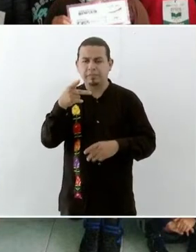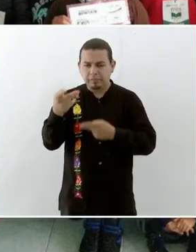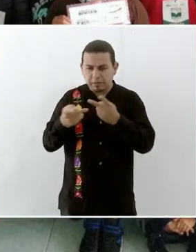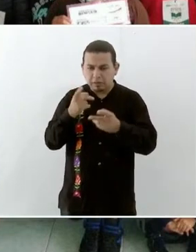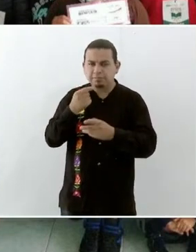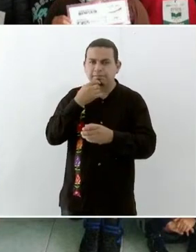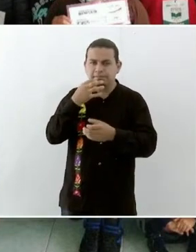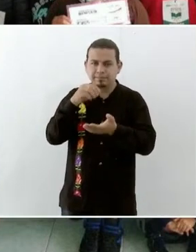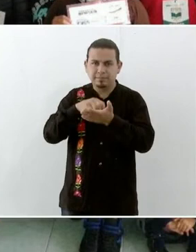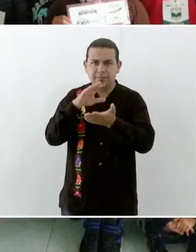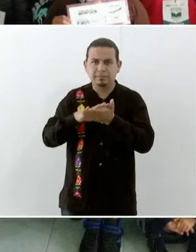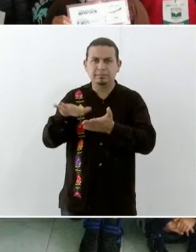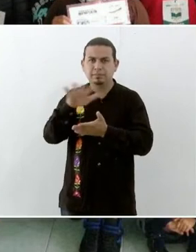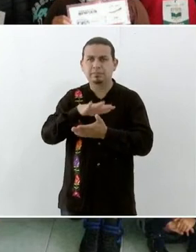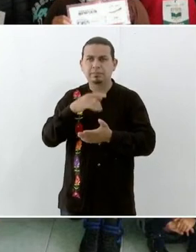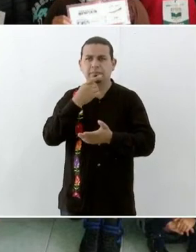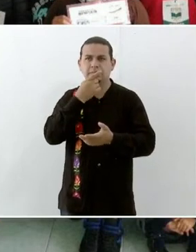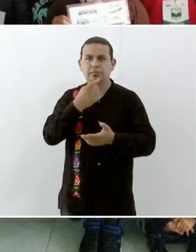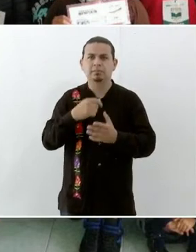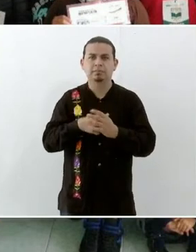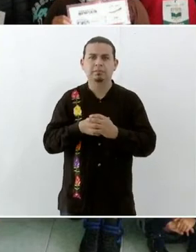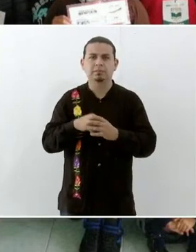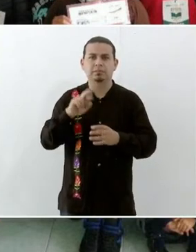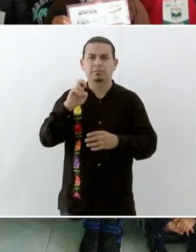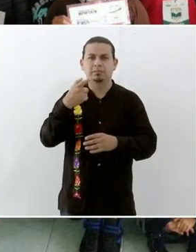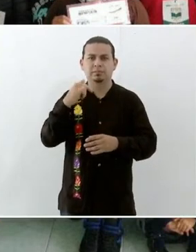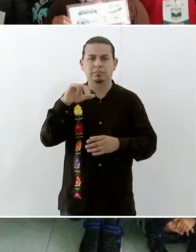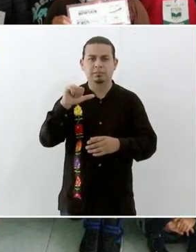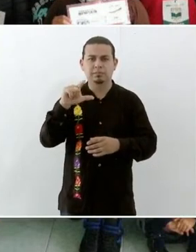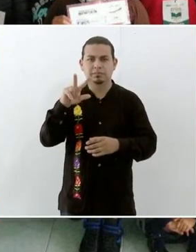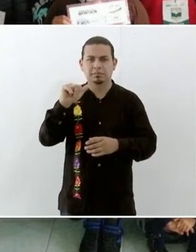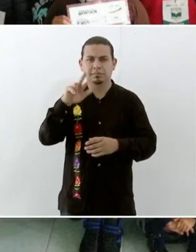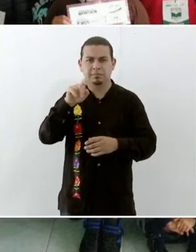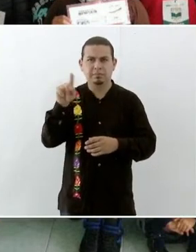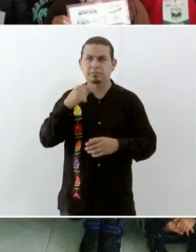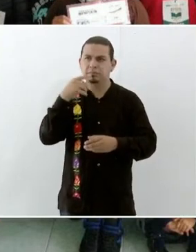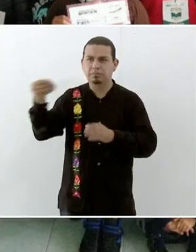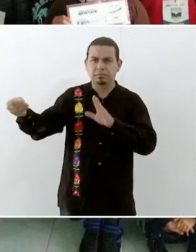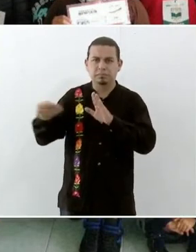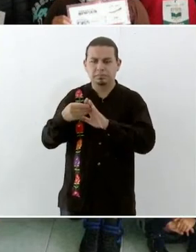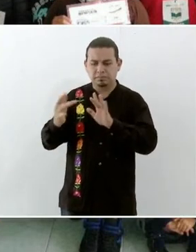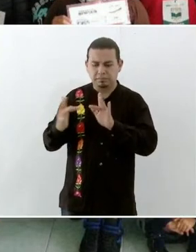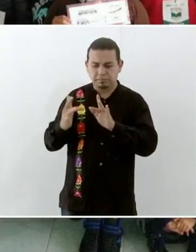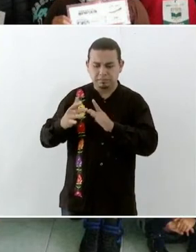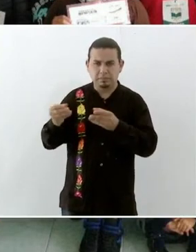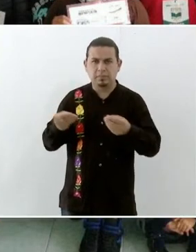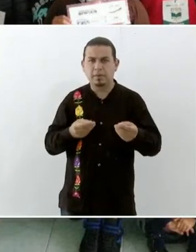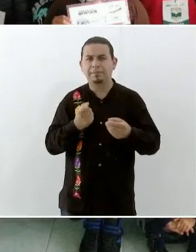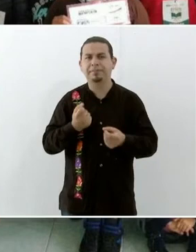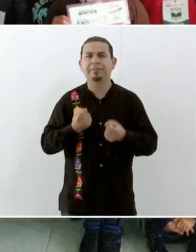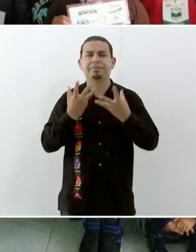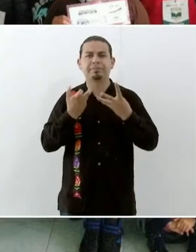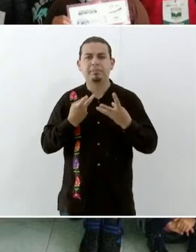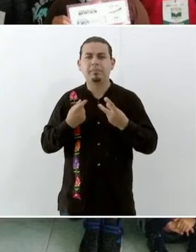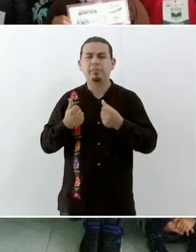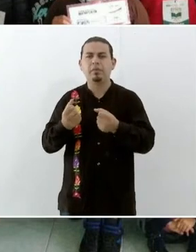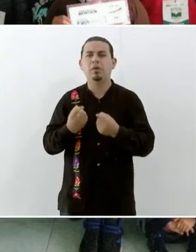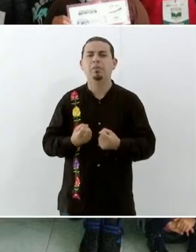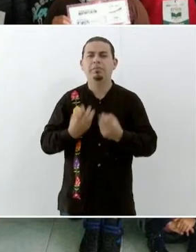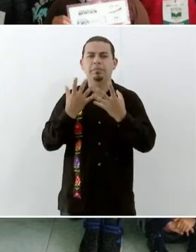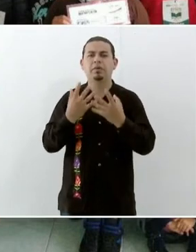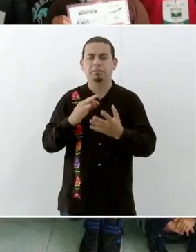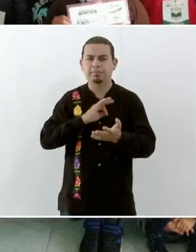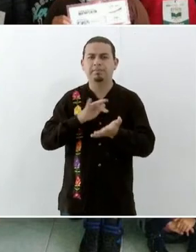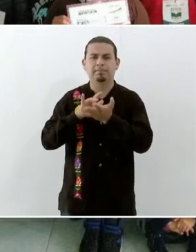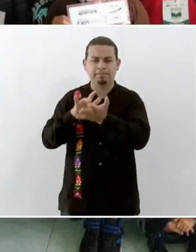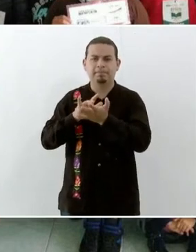levantó la Secretaría de Educación la maestra Delfina Álvarez que nos indica que la inversión del programa de las